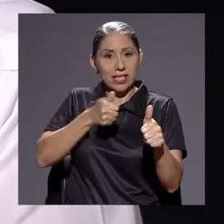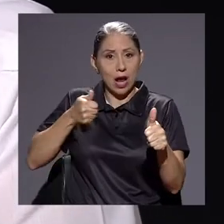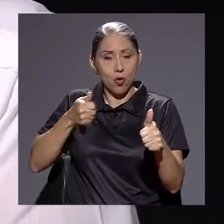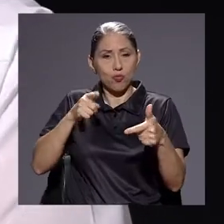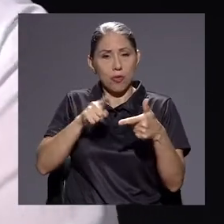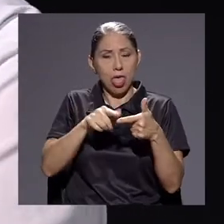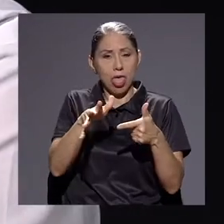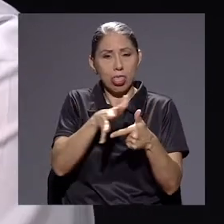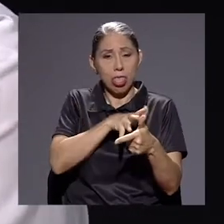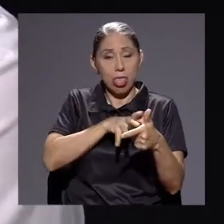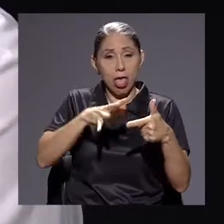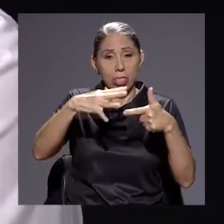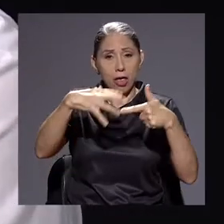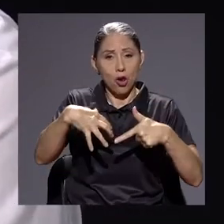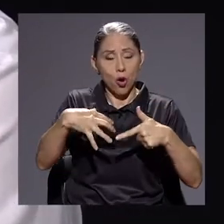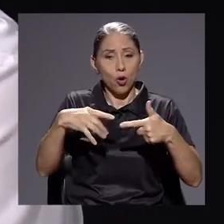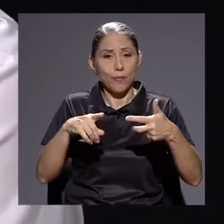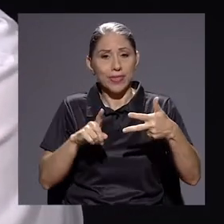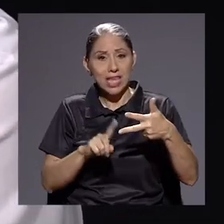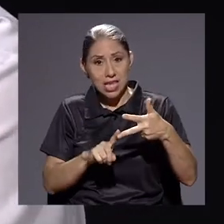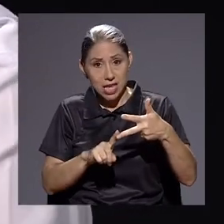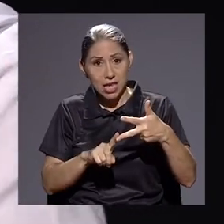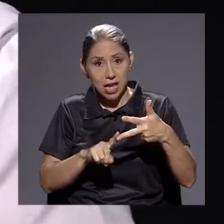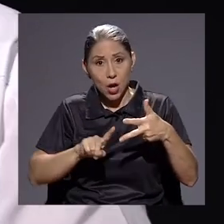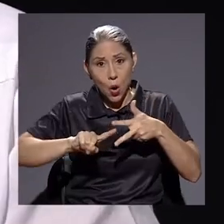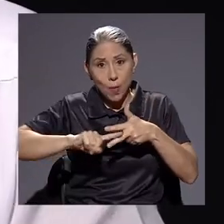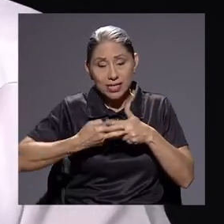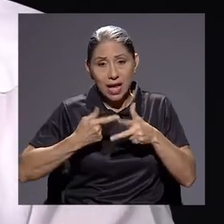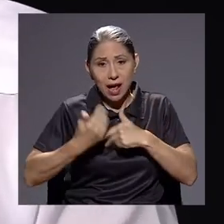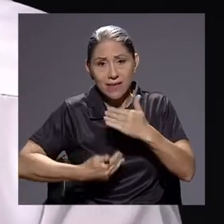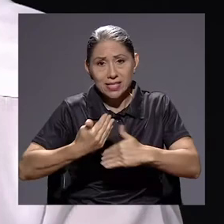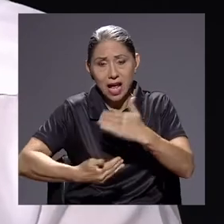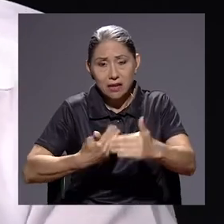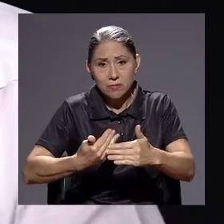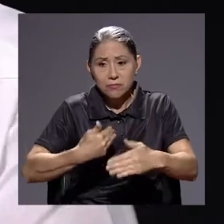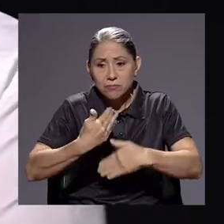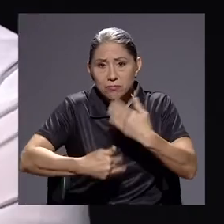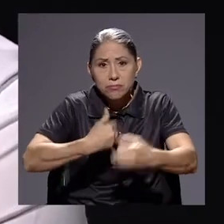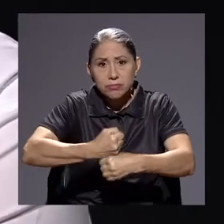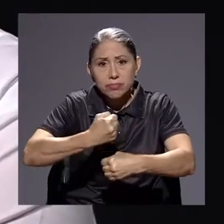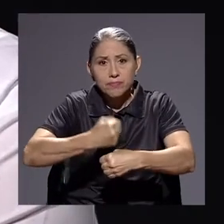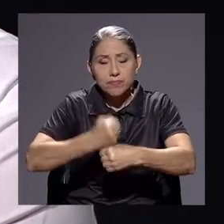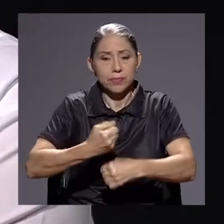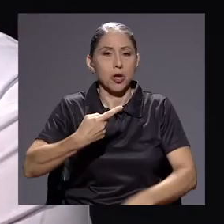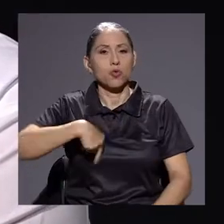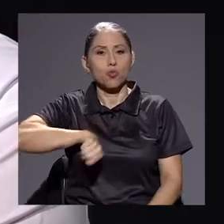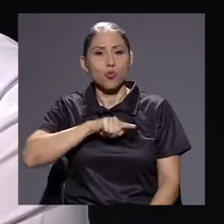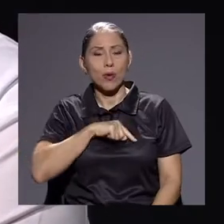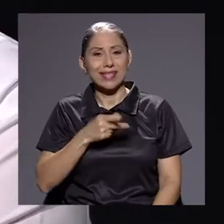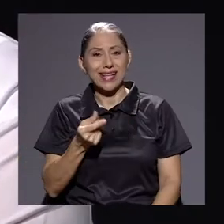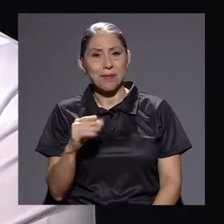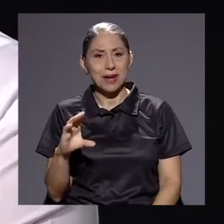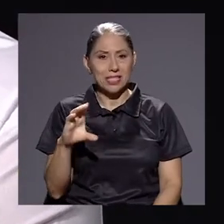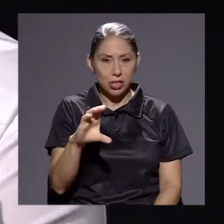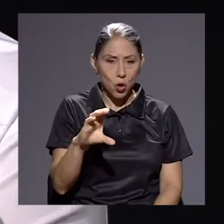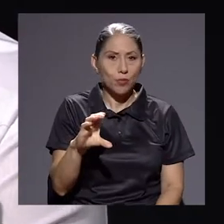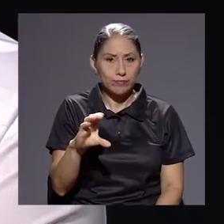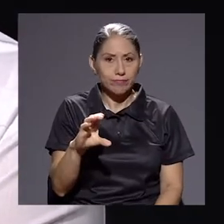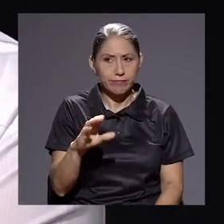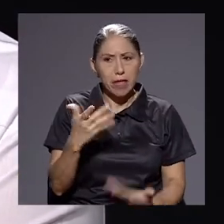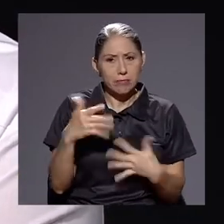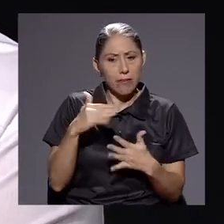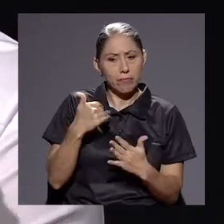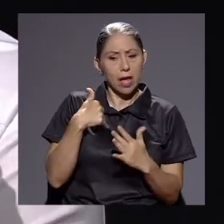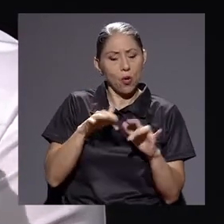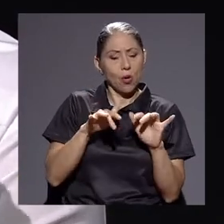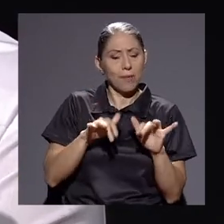Rezago, deterioro y comenzar a avanzar en obra. Nuestra inversión, y tengo un par de escritos